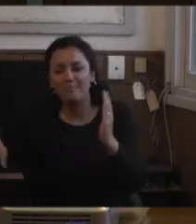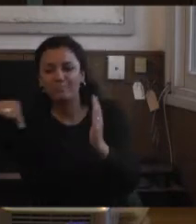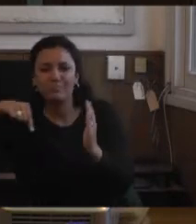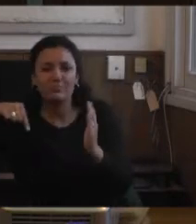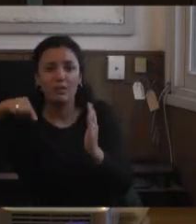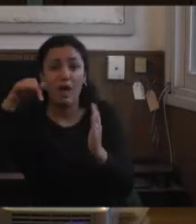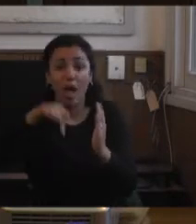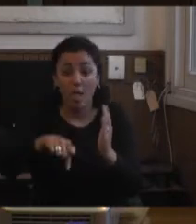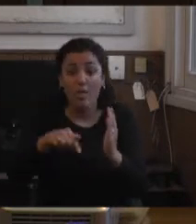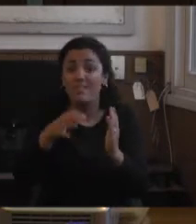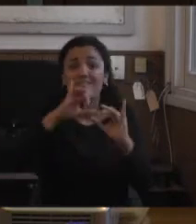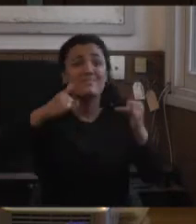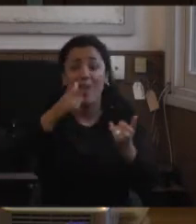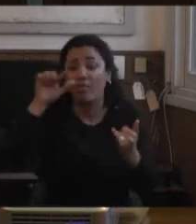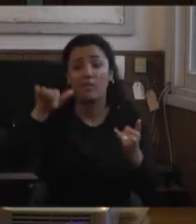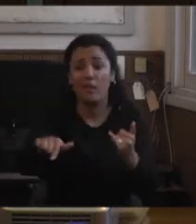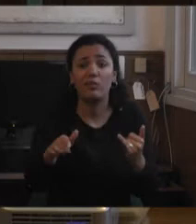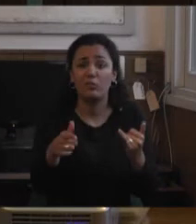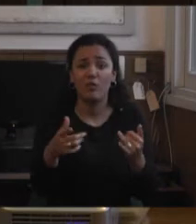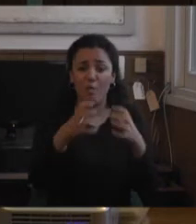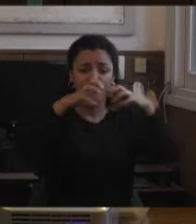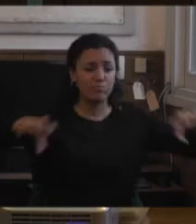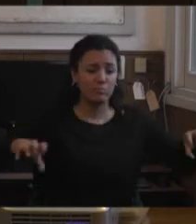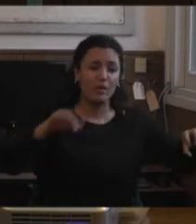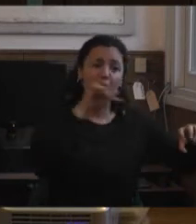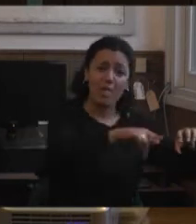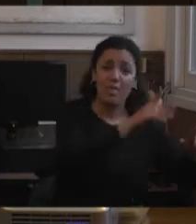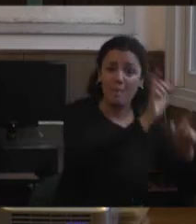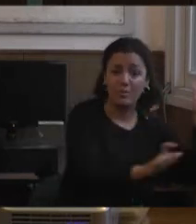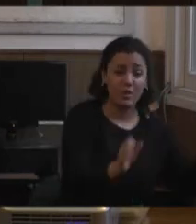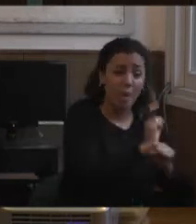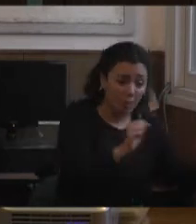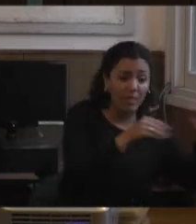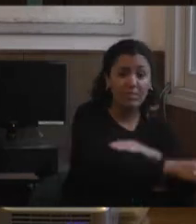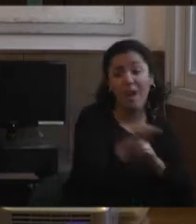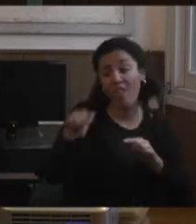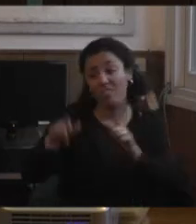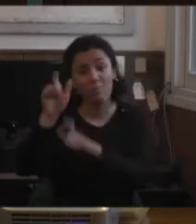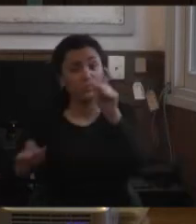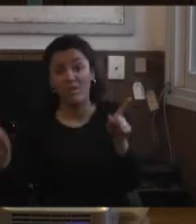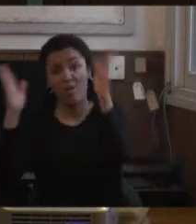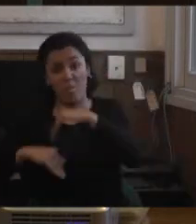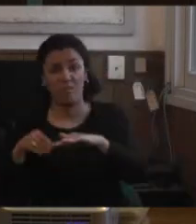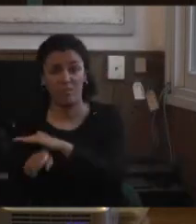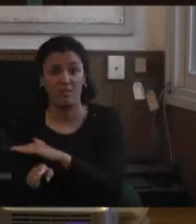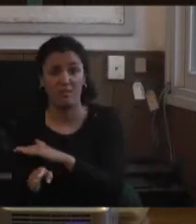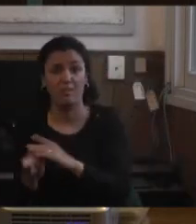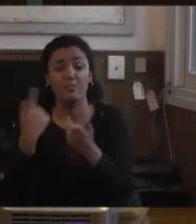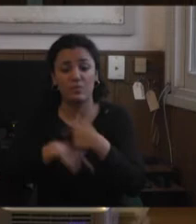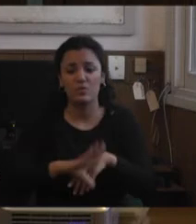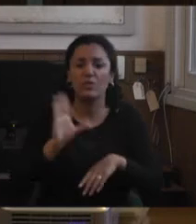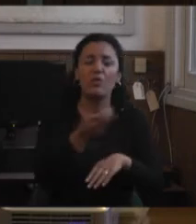algo, deja a alguien adentro o deja a alguien afuera. Eso es construcción social. Es que nosotros digamos, no, ¿qué va a ser? Digo, ver, todas estas